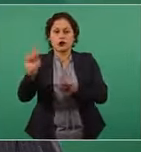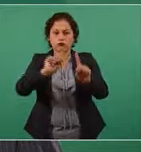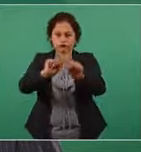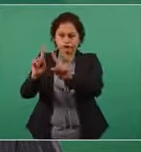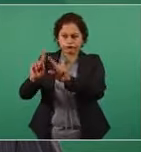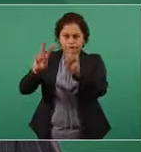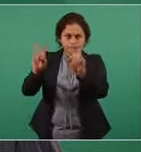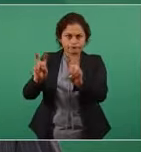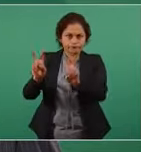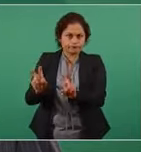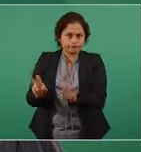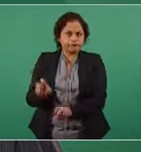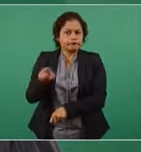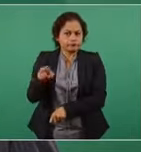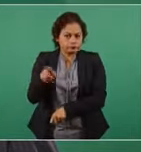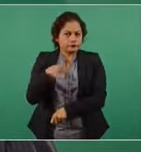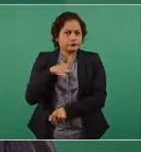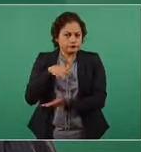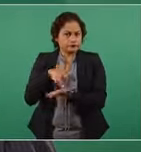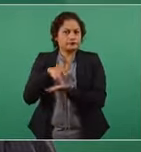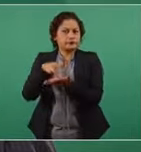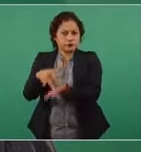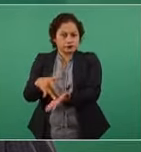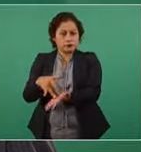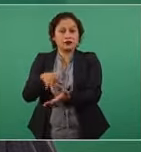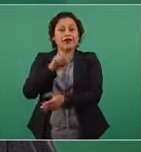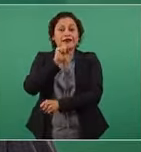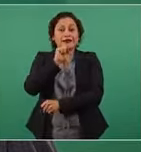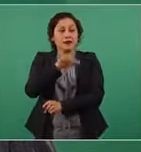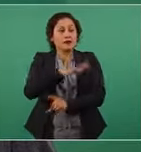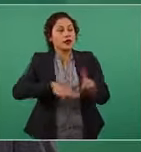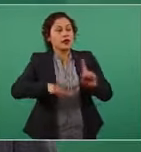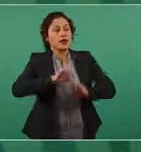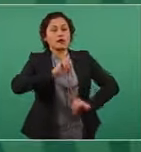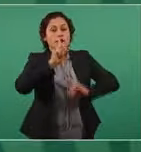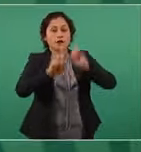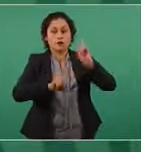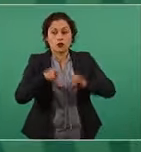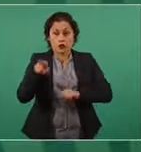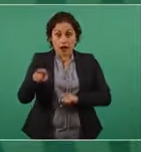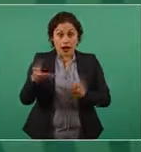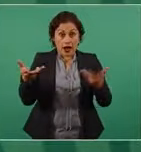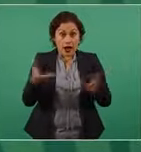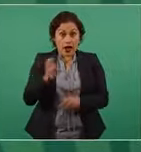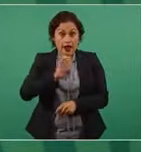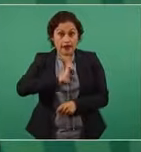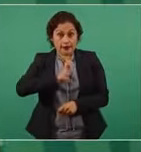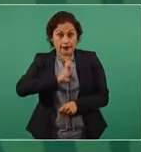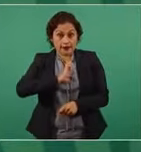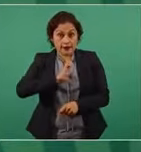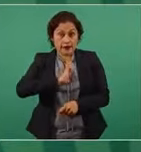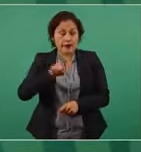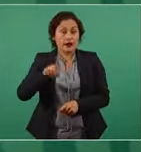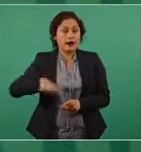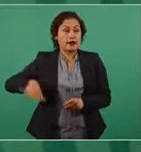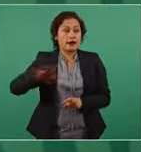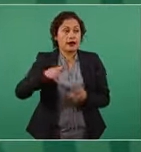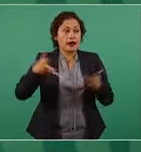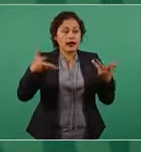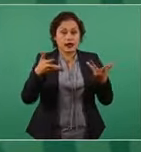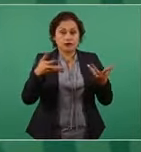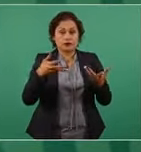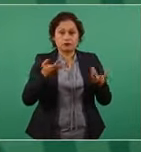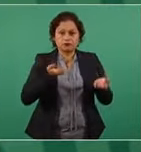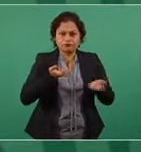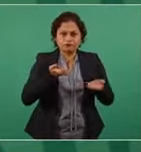Se han mejorado las instalaciones en donde se concentran. Se